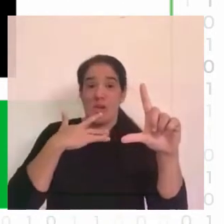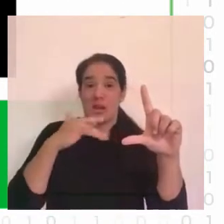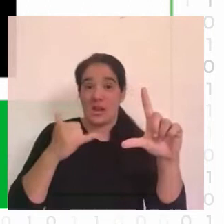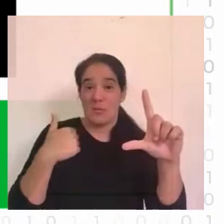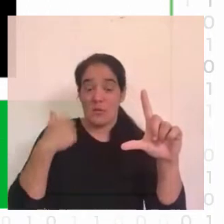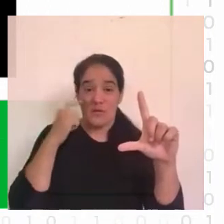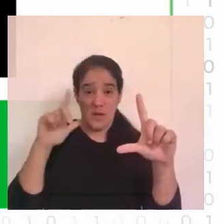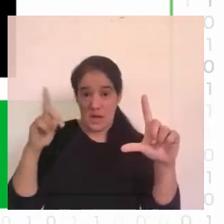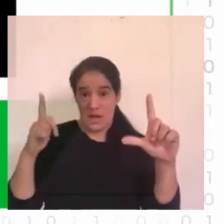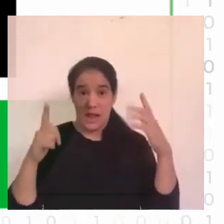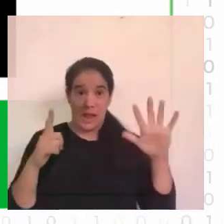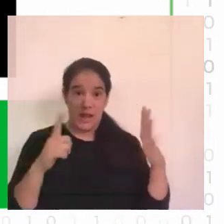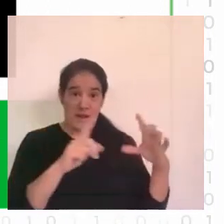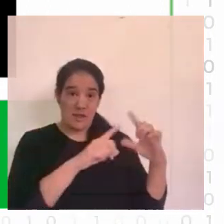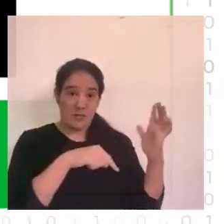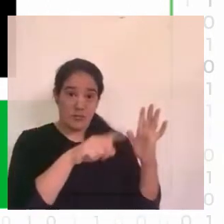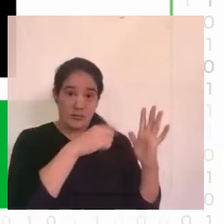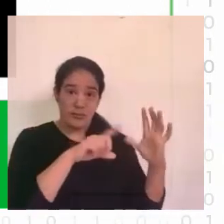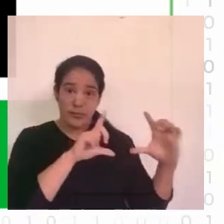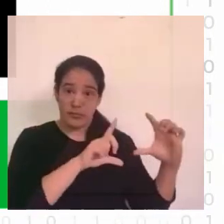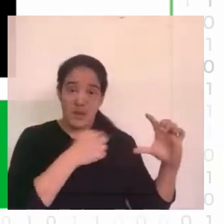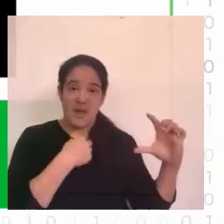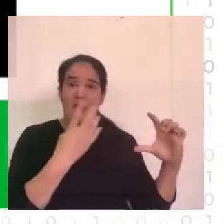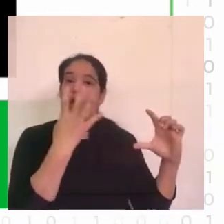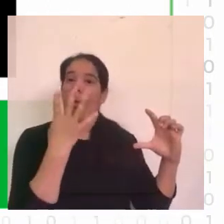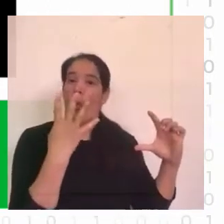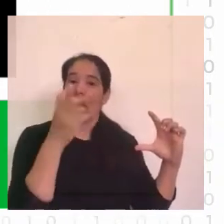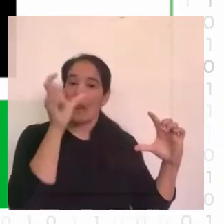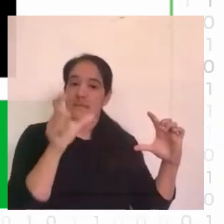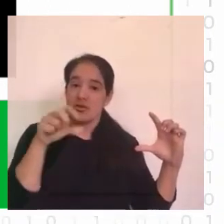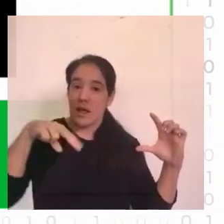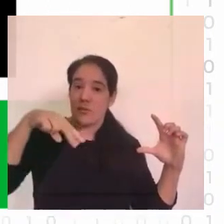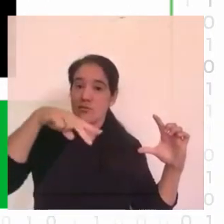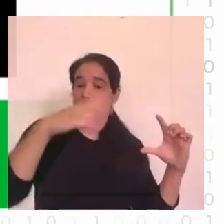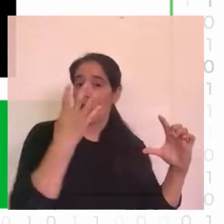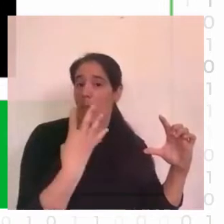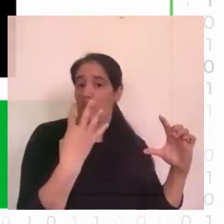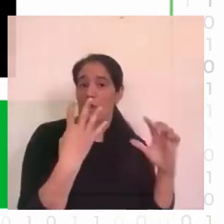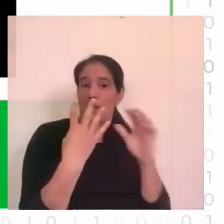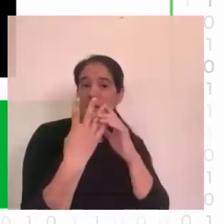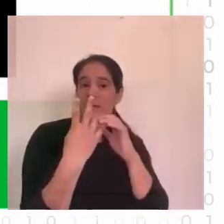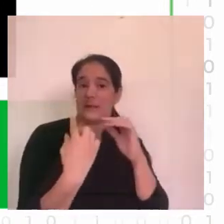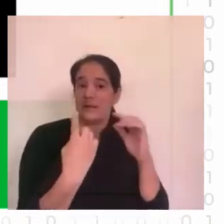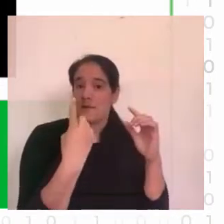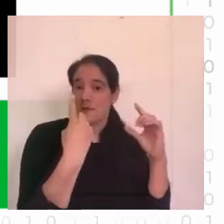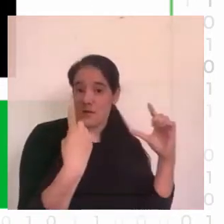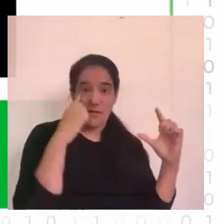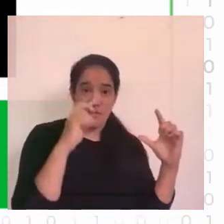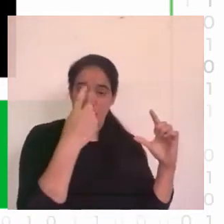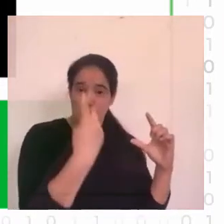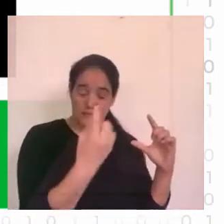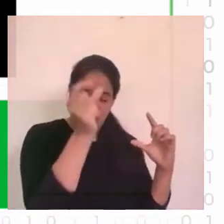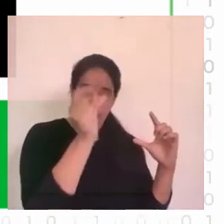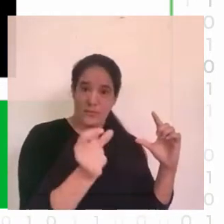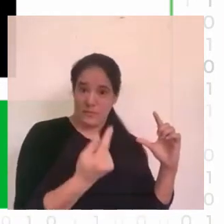los cuatro bitus borrados de los tres y bueno matron y sin embargo cuando hacemos